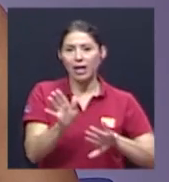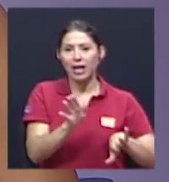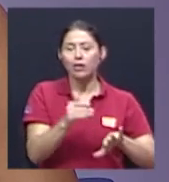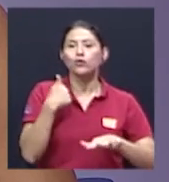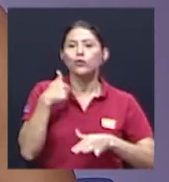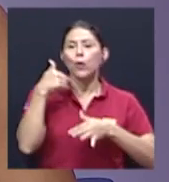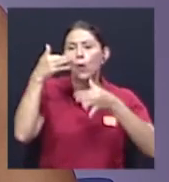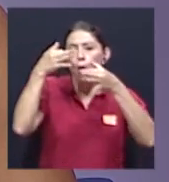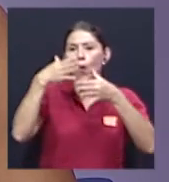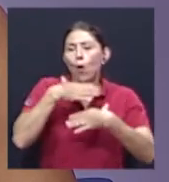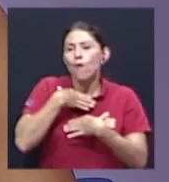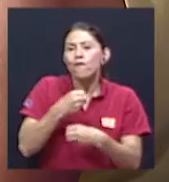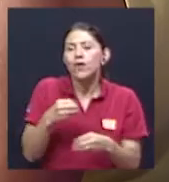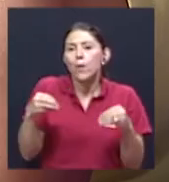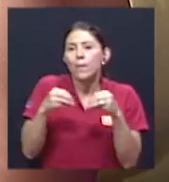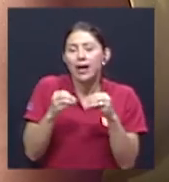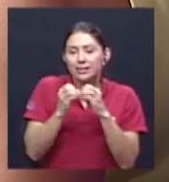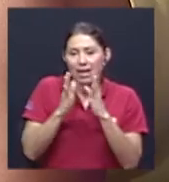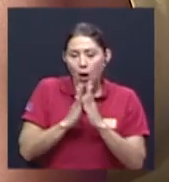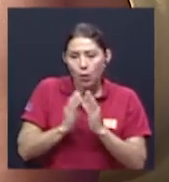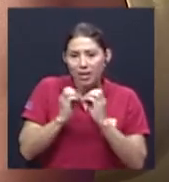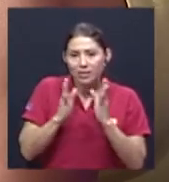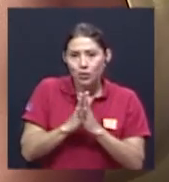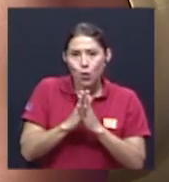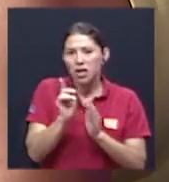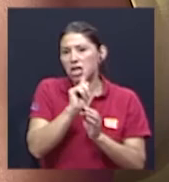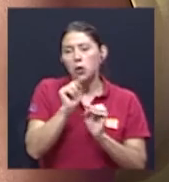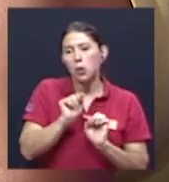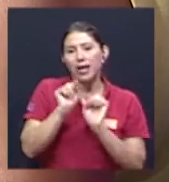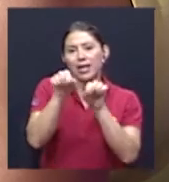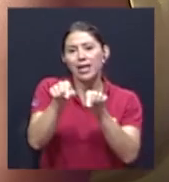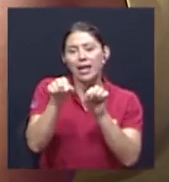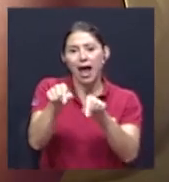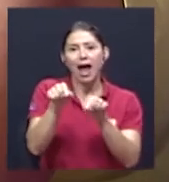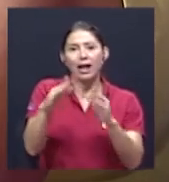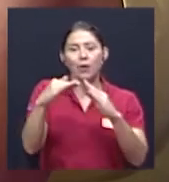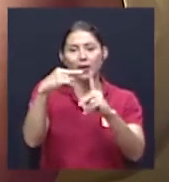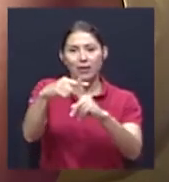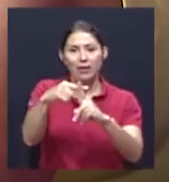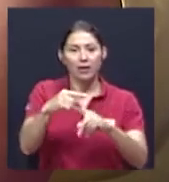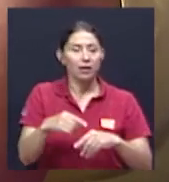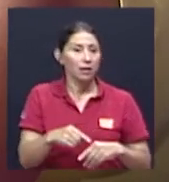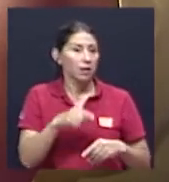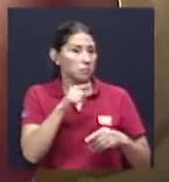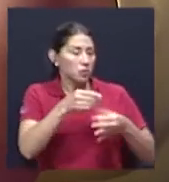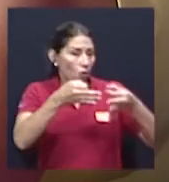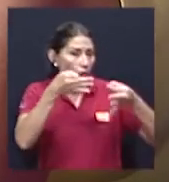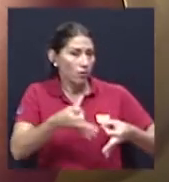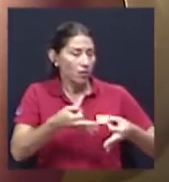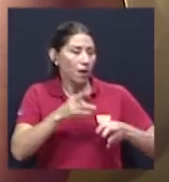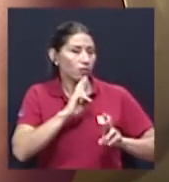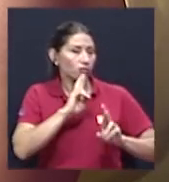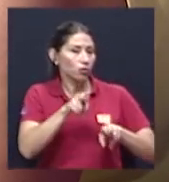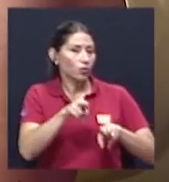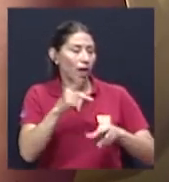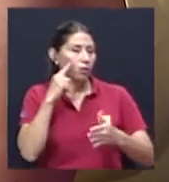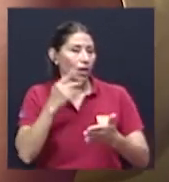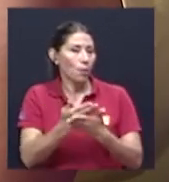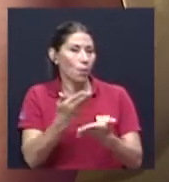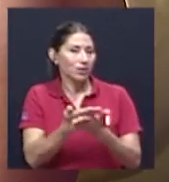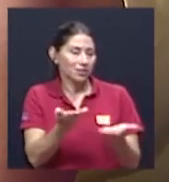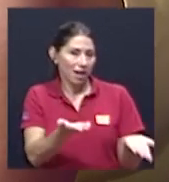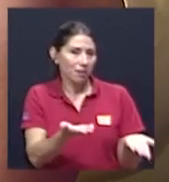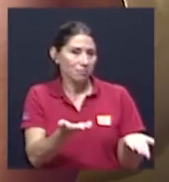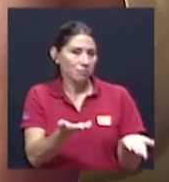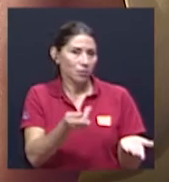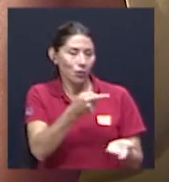congregación de cualquier iglesia también nos dice confirma los resultados de la muestra precisamente